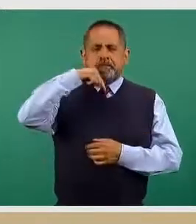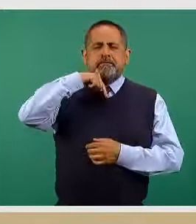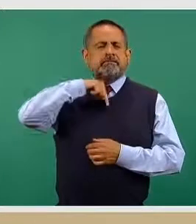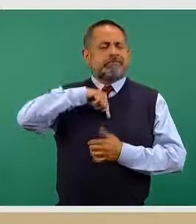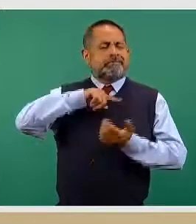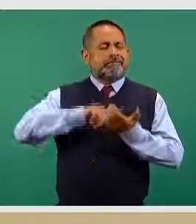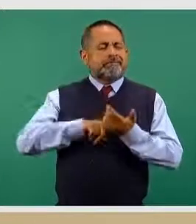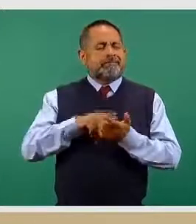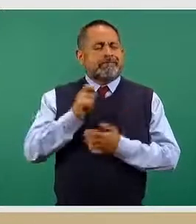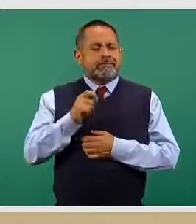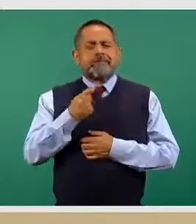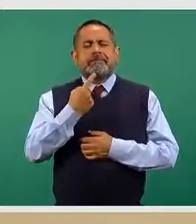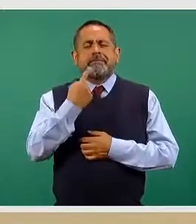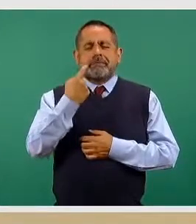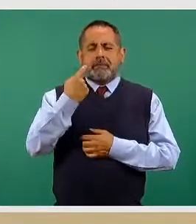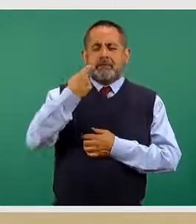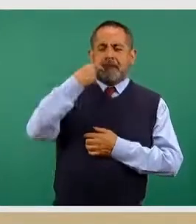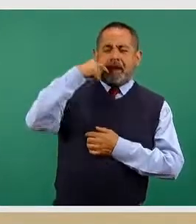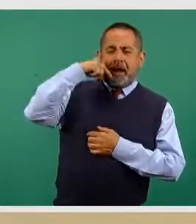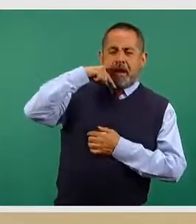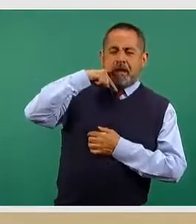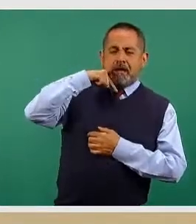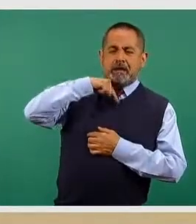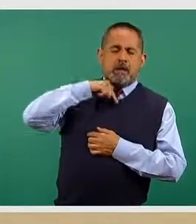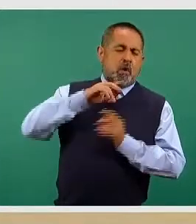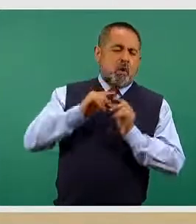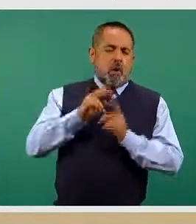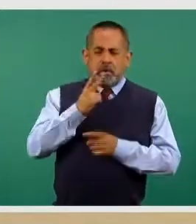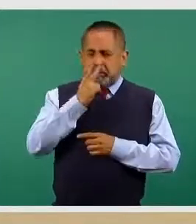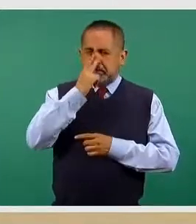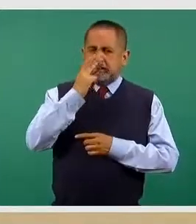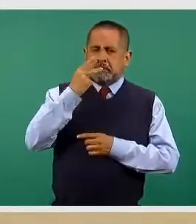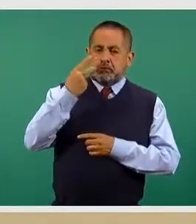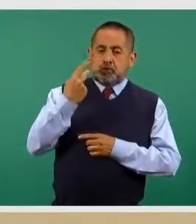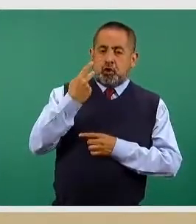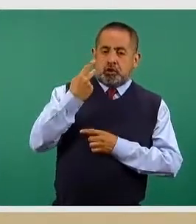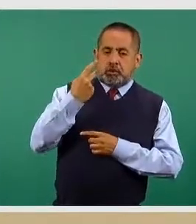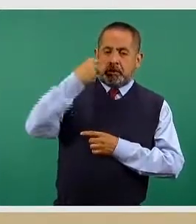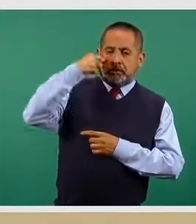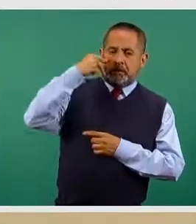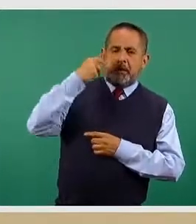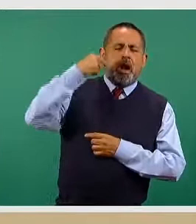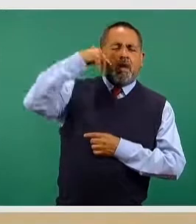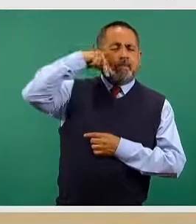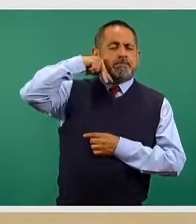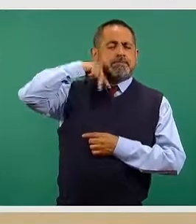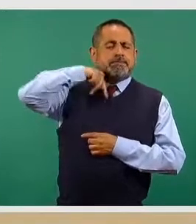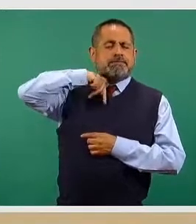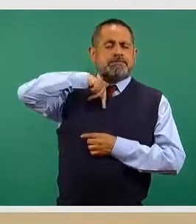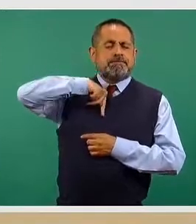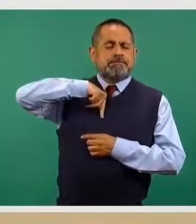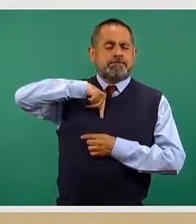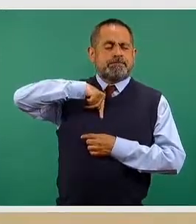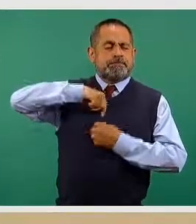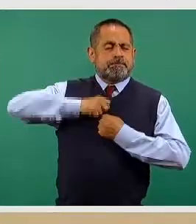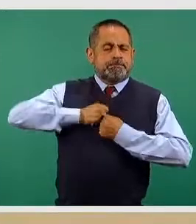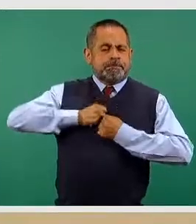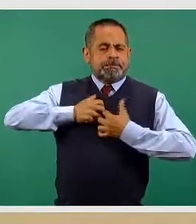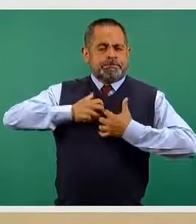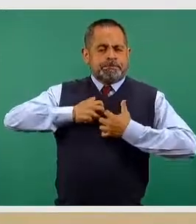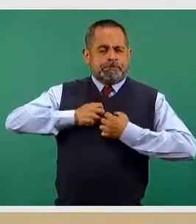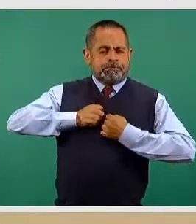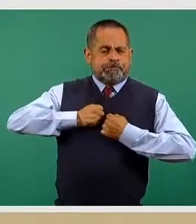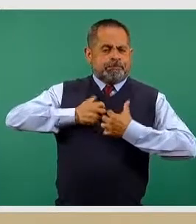en la garganta o en la nariz y la garganta para que este respirador mecánico haga el